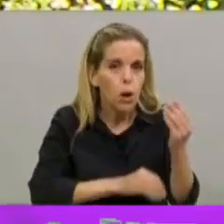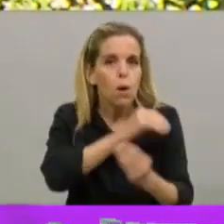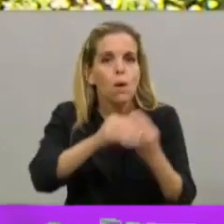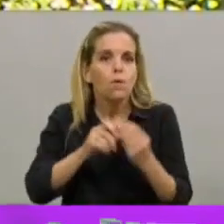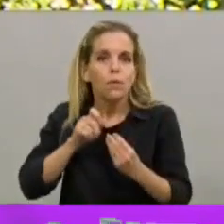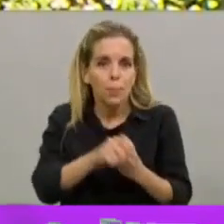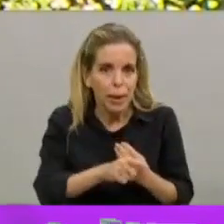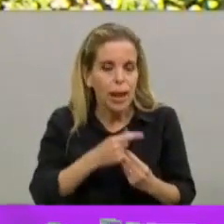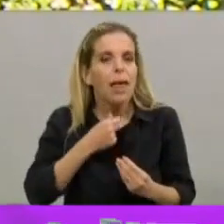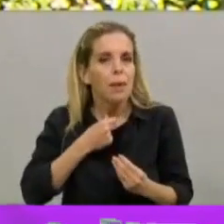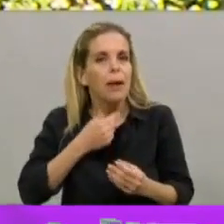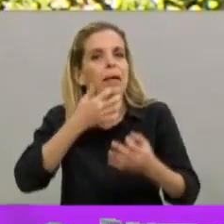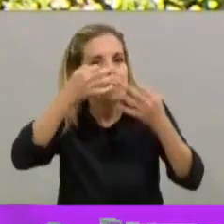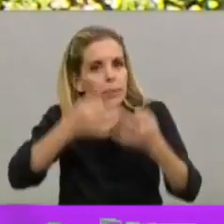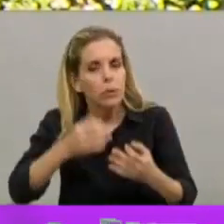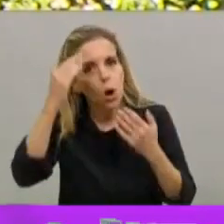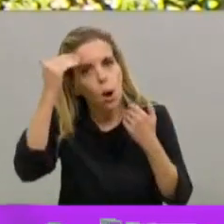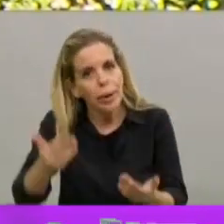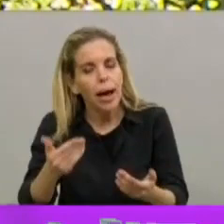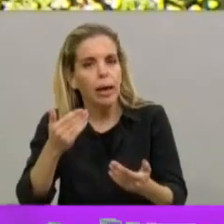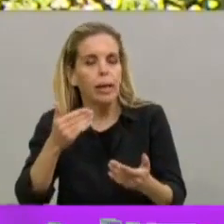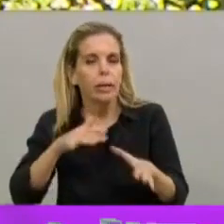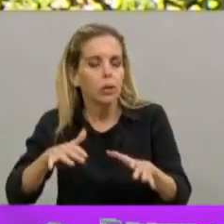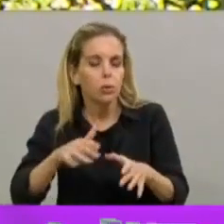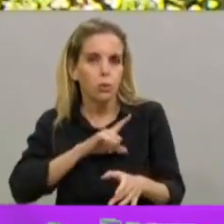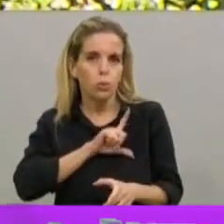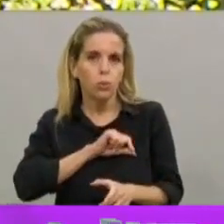todo corazón, los quiero acompañar en este durísimo momento.